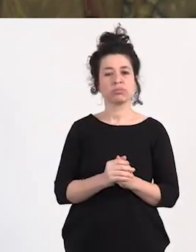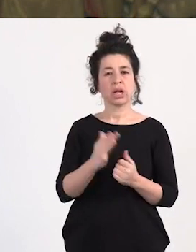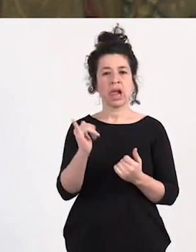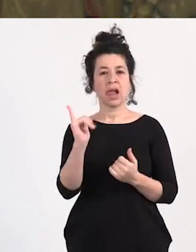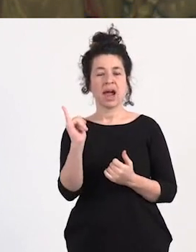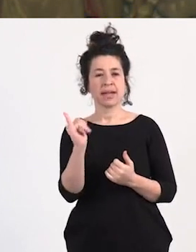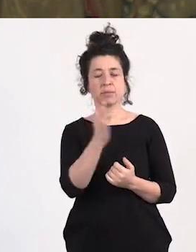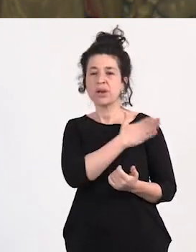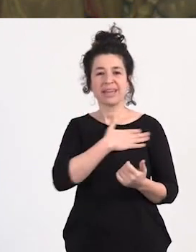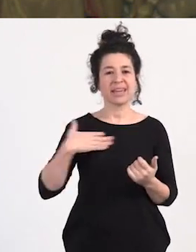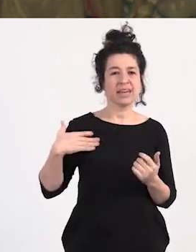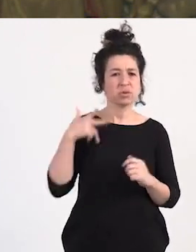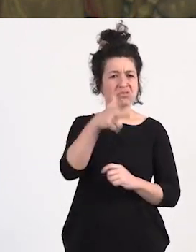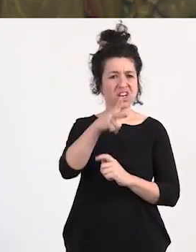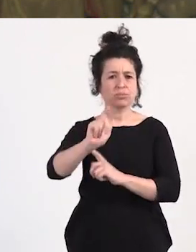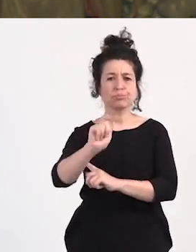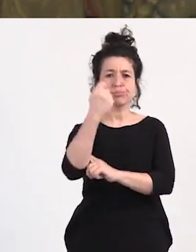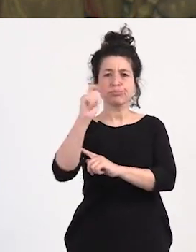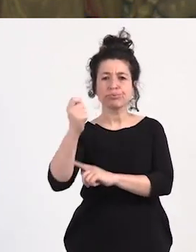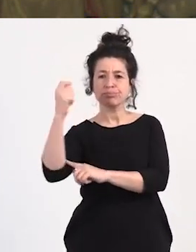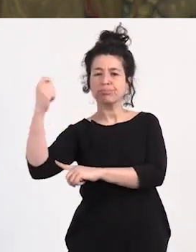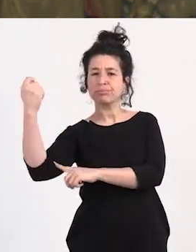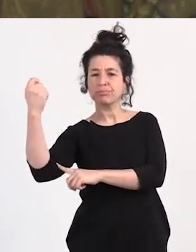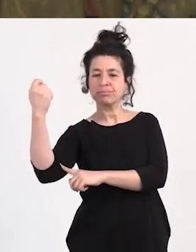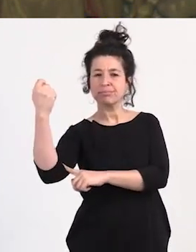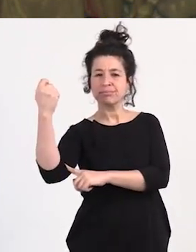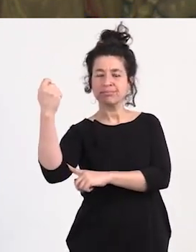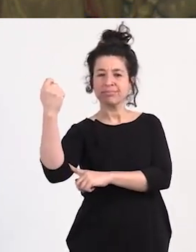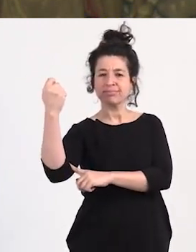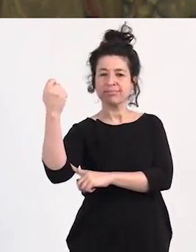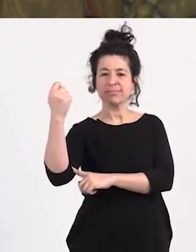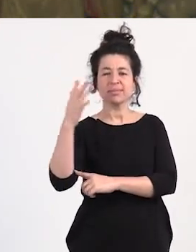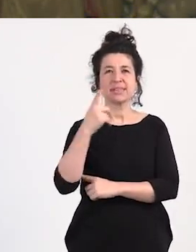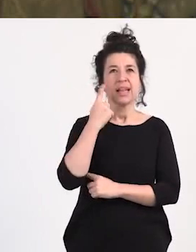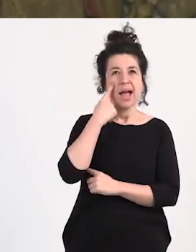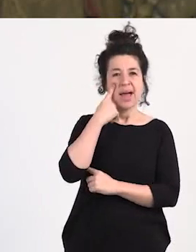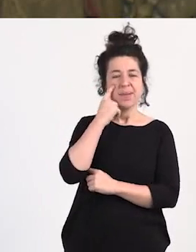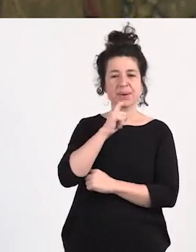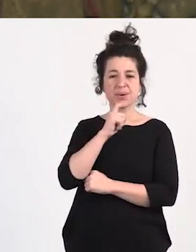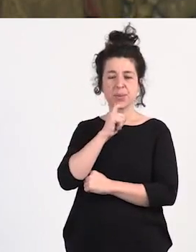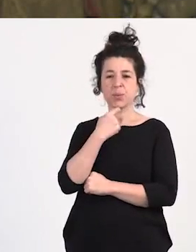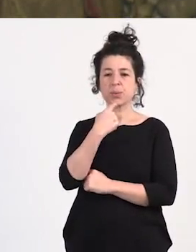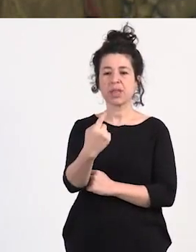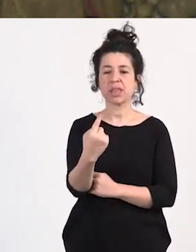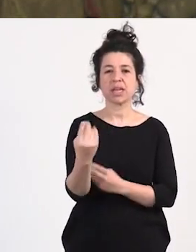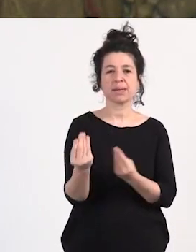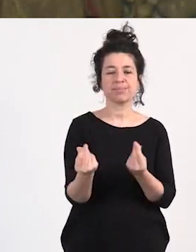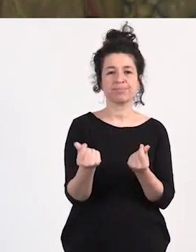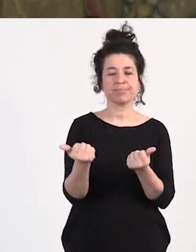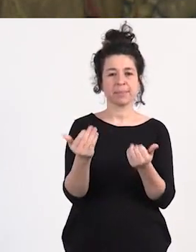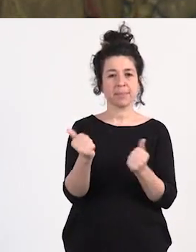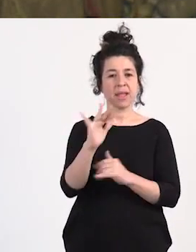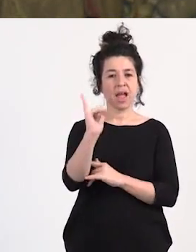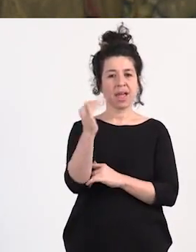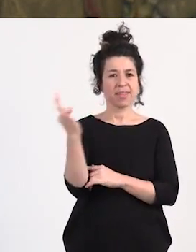que queremos lograr estos derechos que tenemos la que tenemos ¿cómo decirlo? Tenemos que